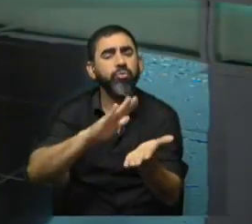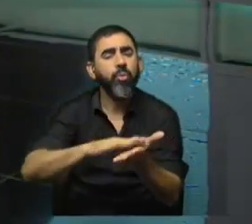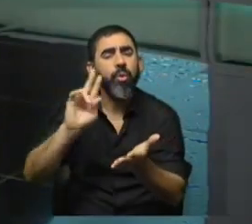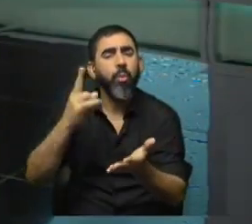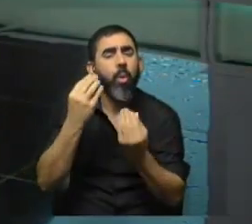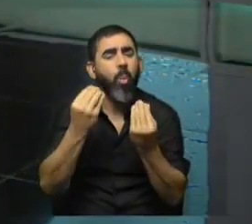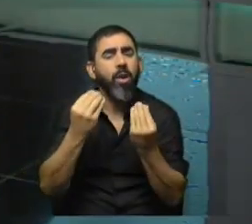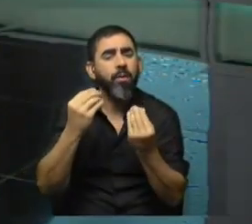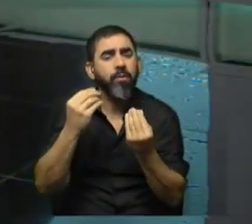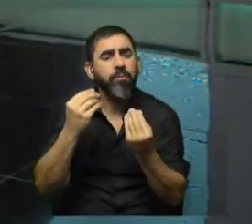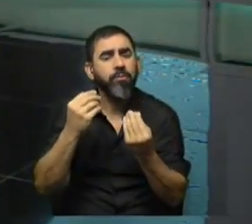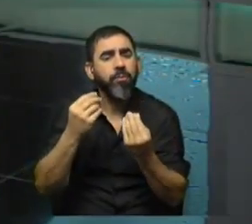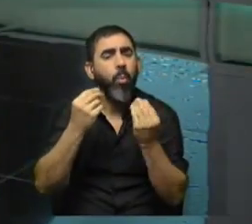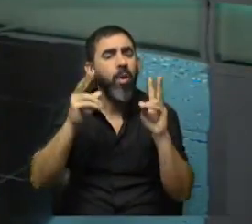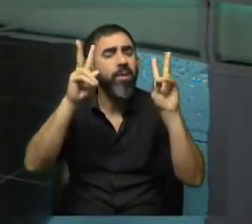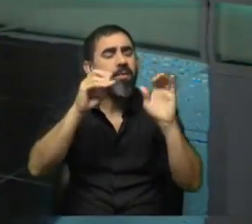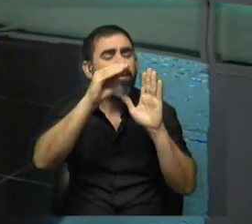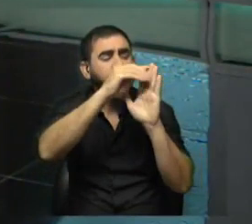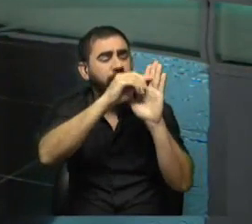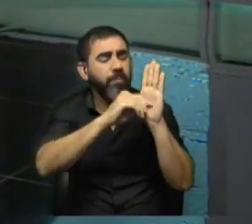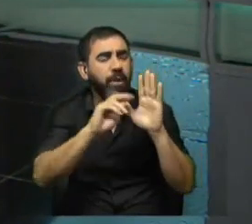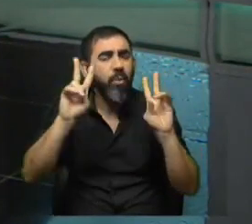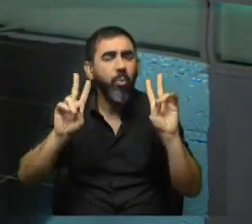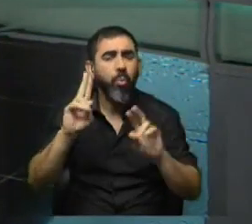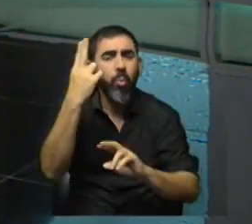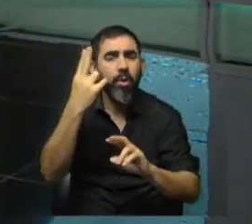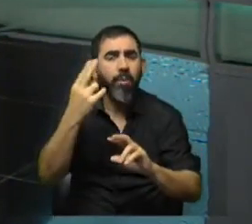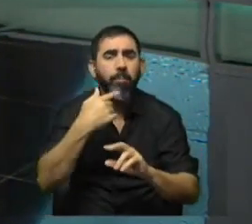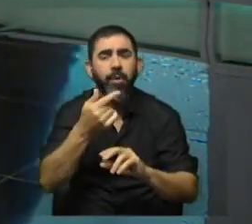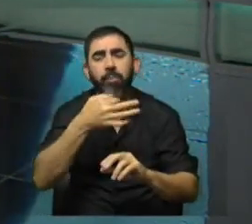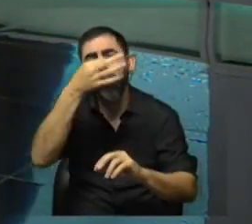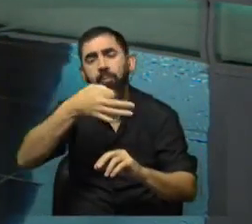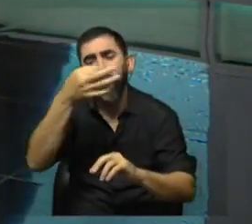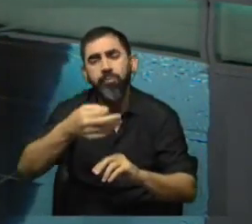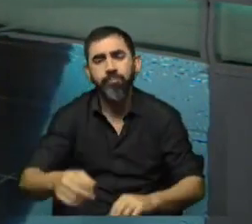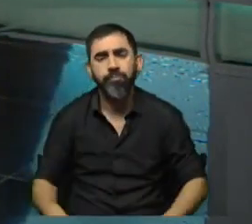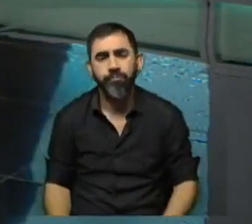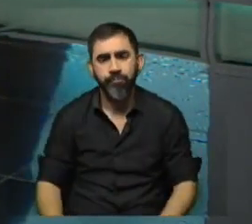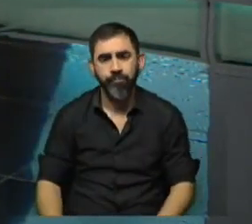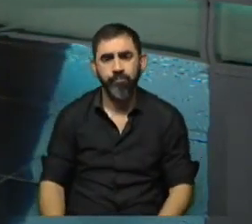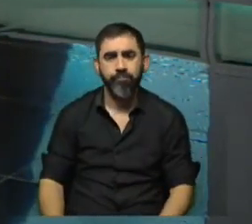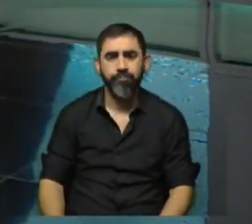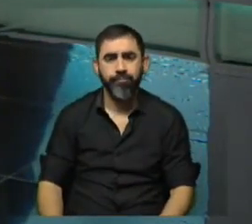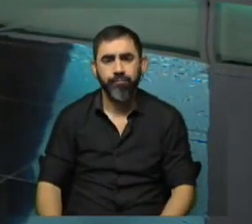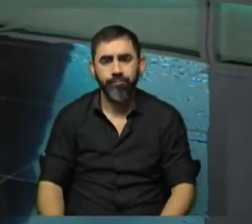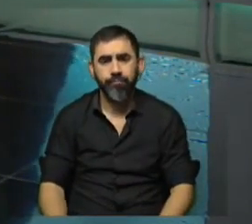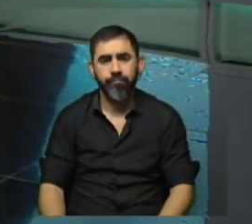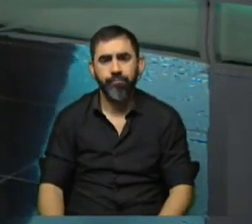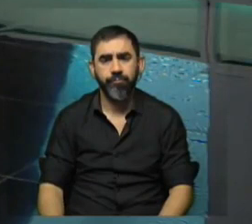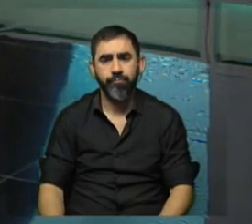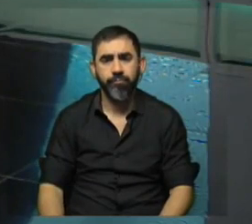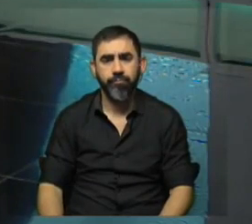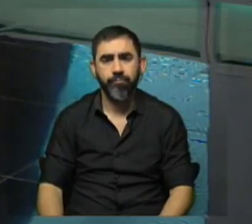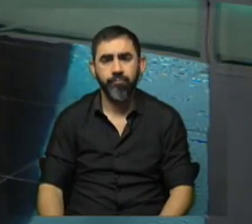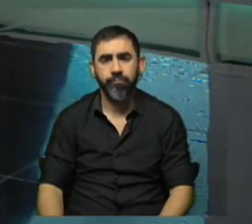Uruguay? Pienso decir, ¿cuáles van a ser los puntos que en el caso suyo va a destacar de la situación del país? Bueno,